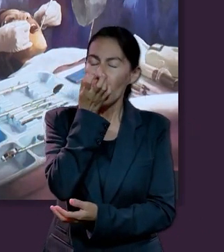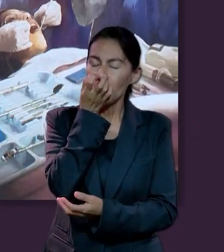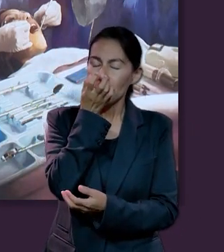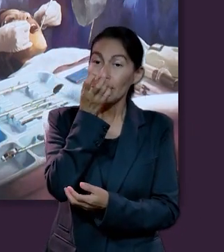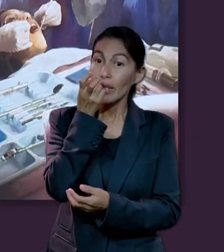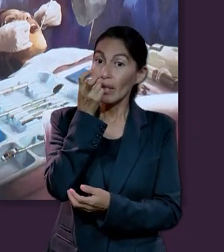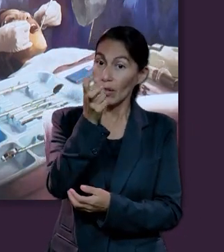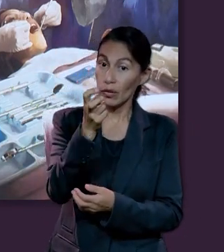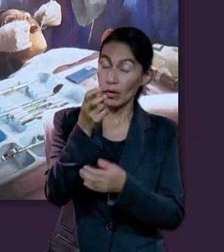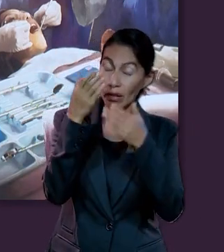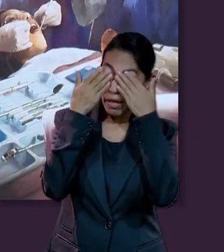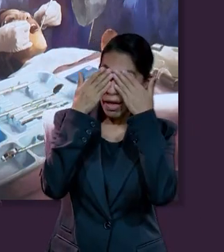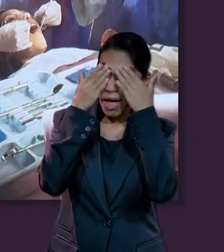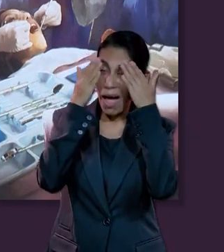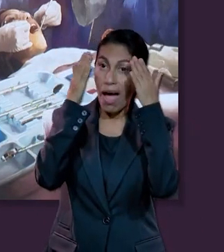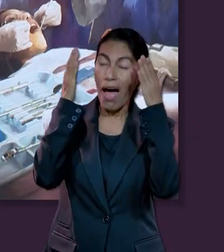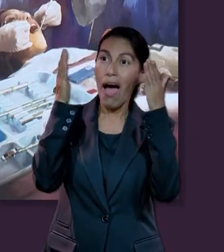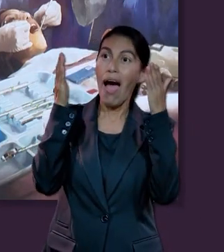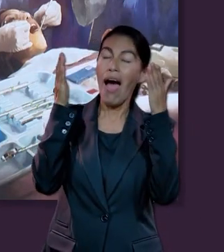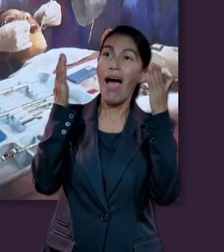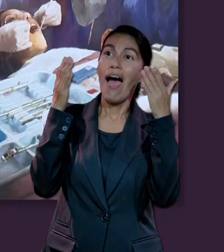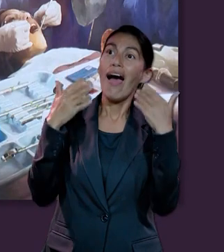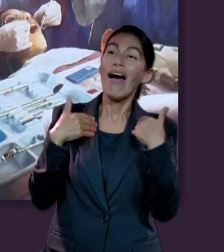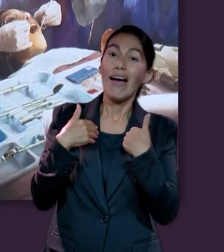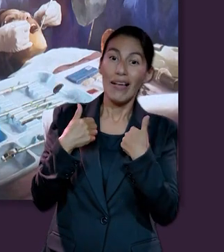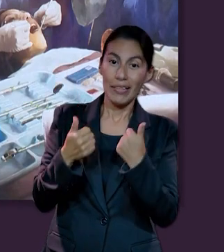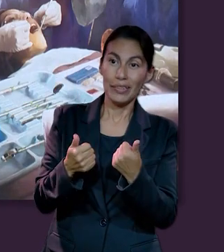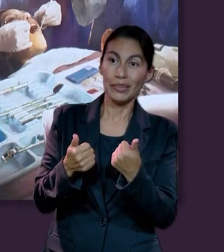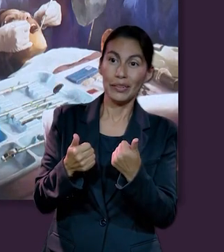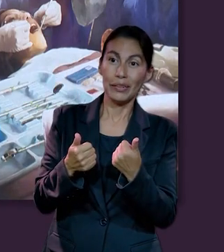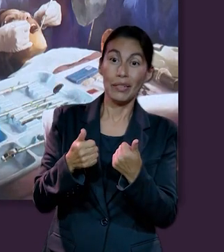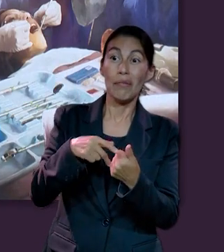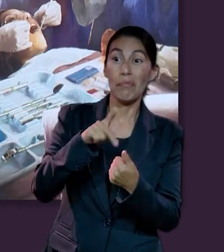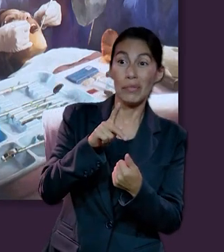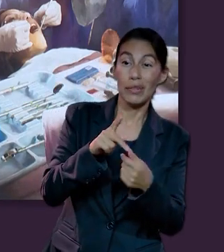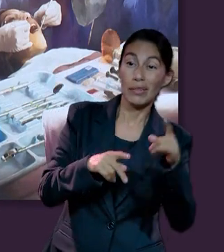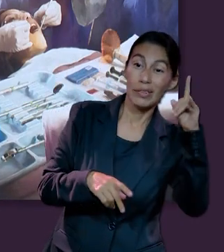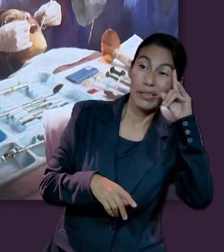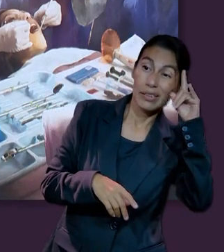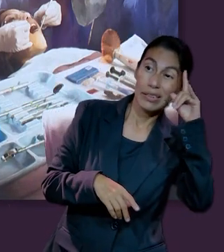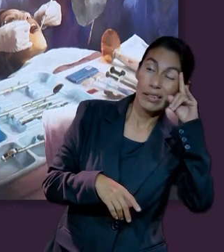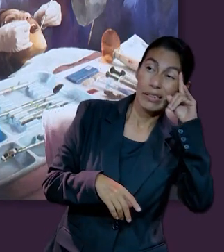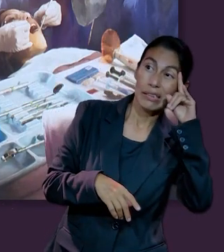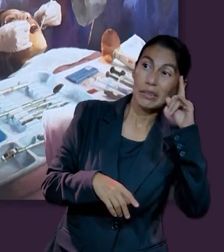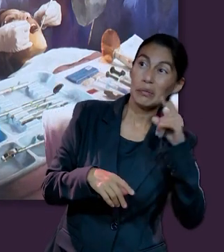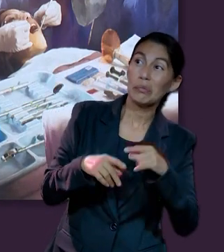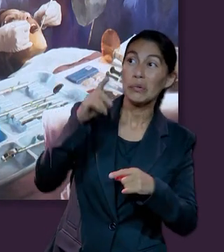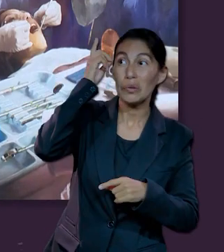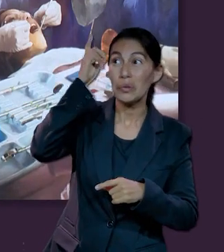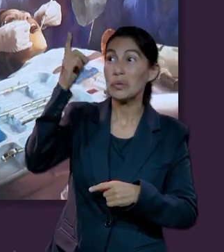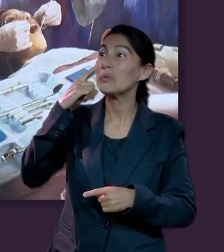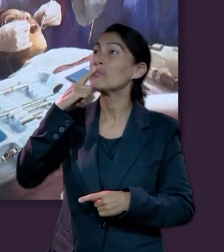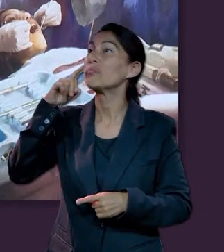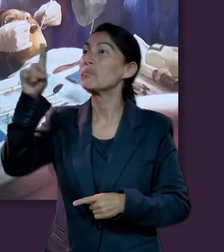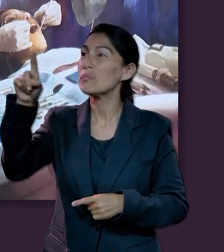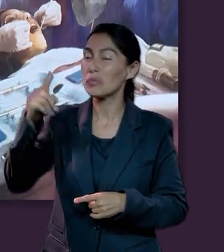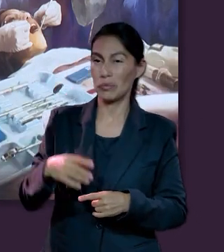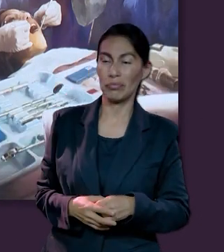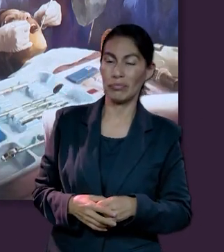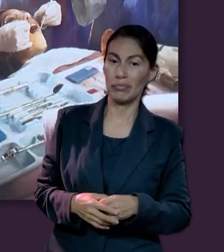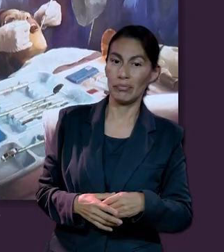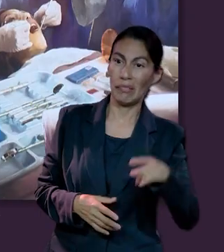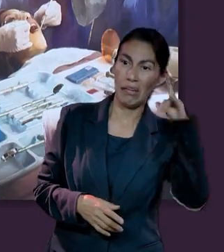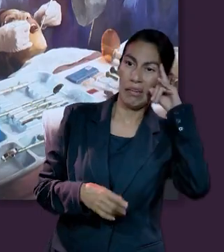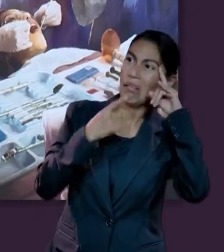vuestros ojos seréis abiertos. Pero en realidad Satanás estaba acusando a Dios de dos cosas. Número uno,